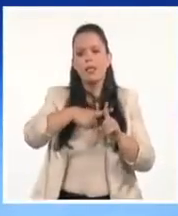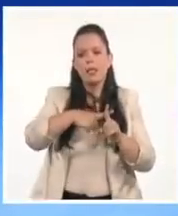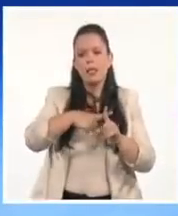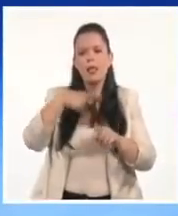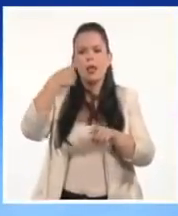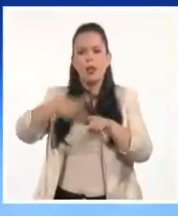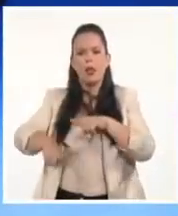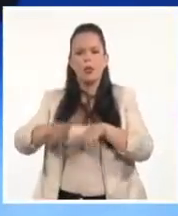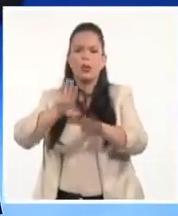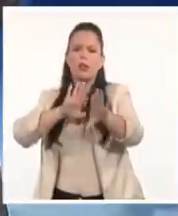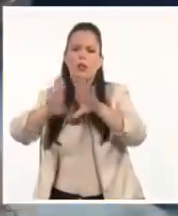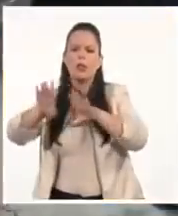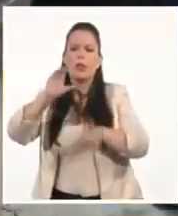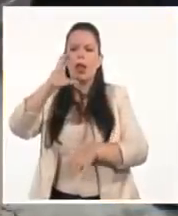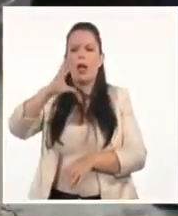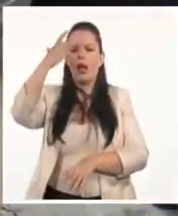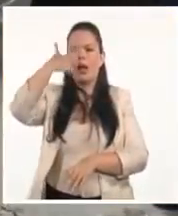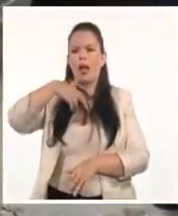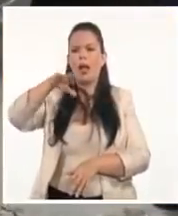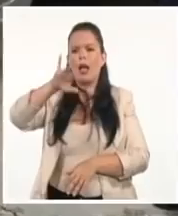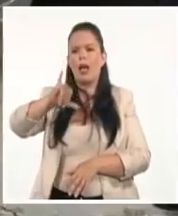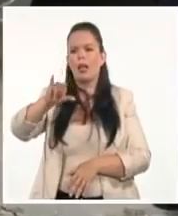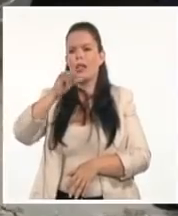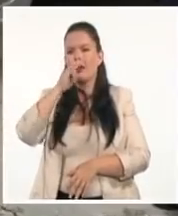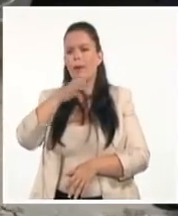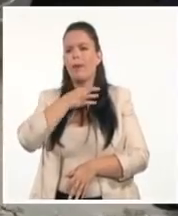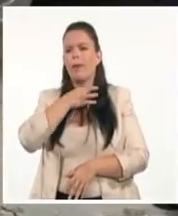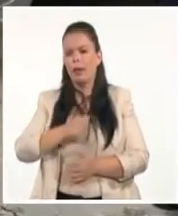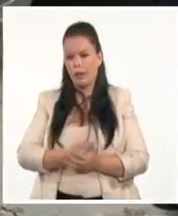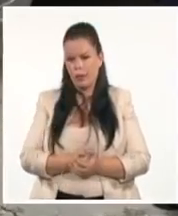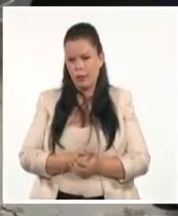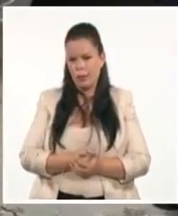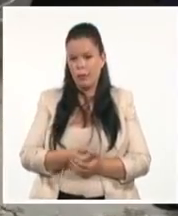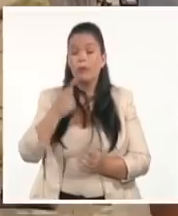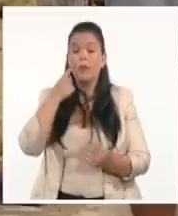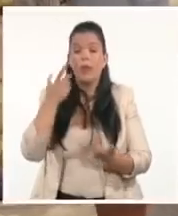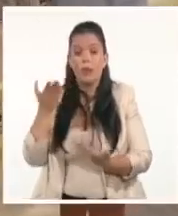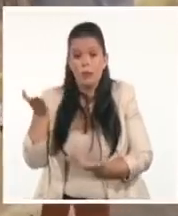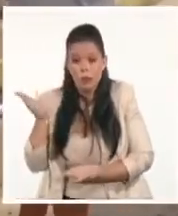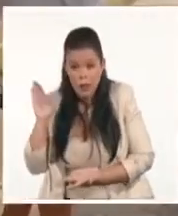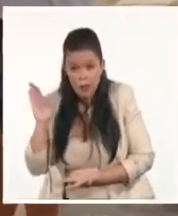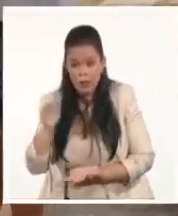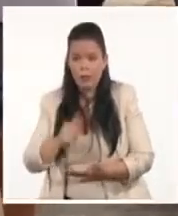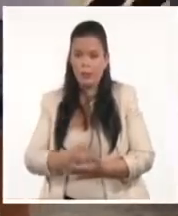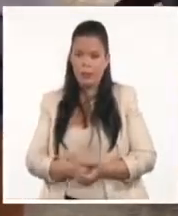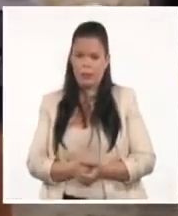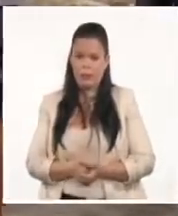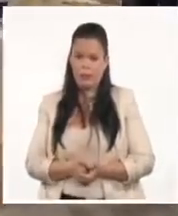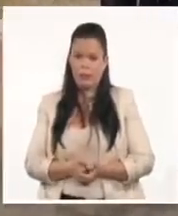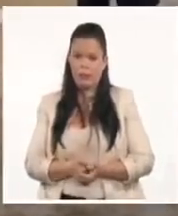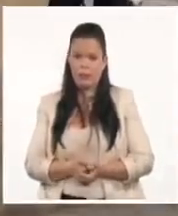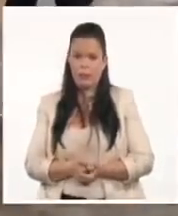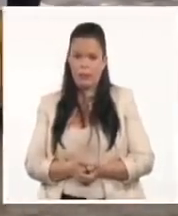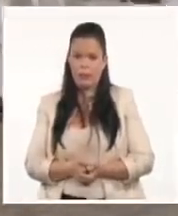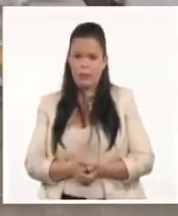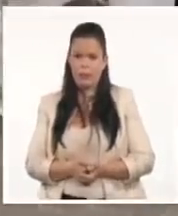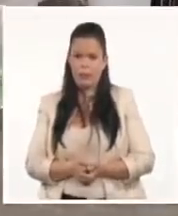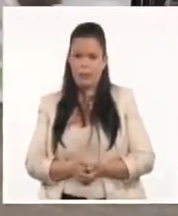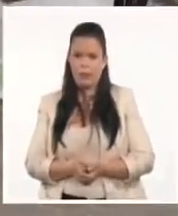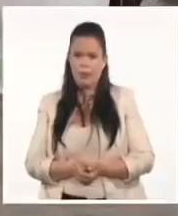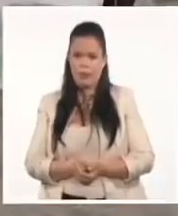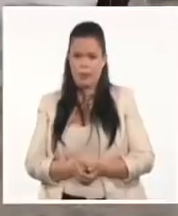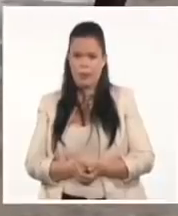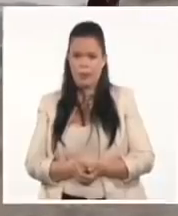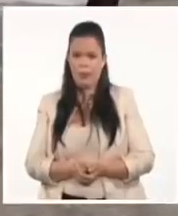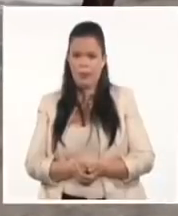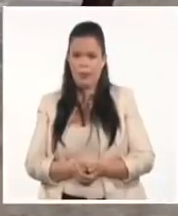de esto. habido enfrentamientos, delitos de lesiones. Entonces, vean estas imágenes, pero vamos a ir, vamos